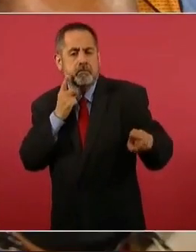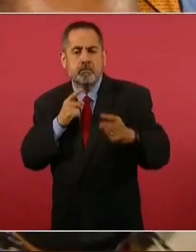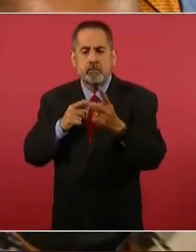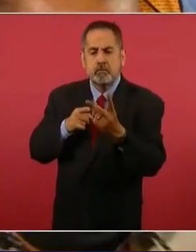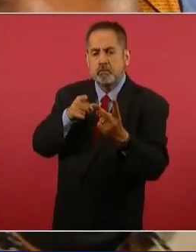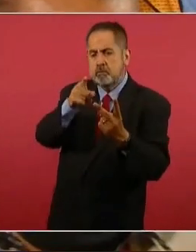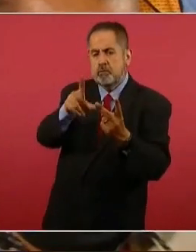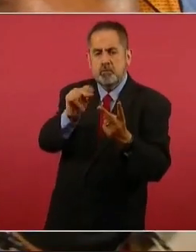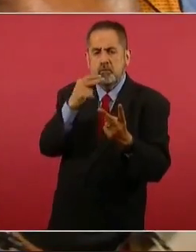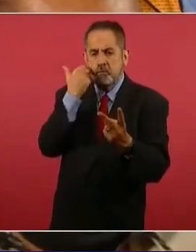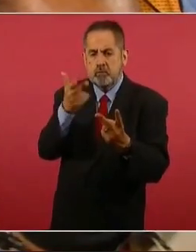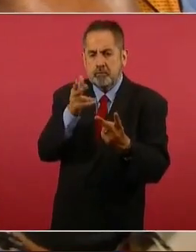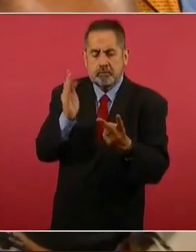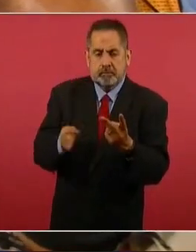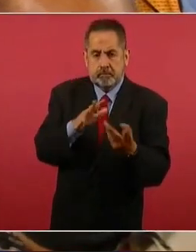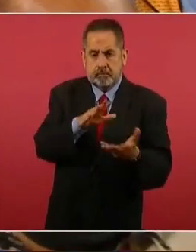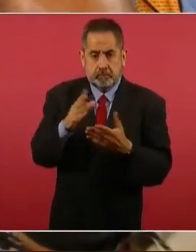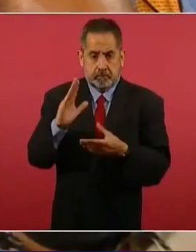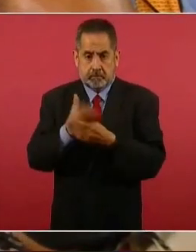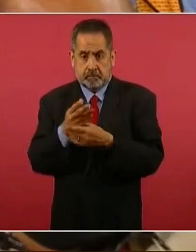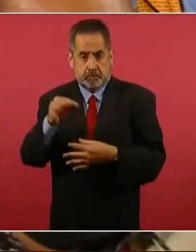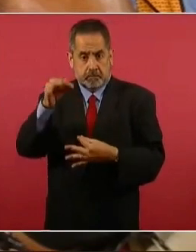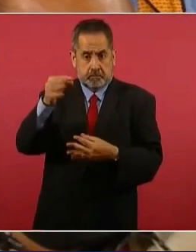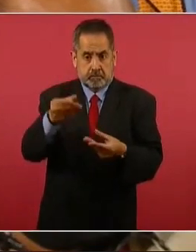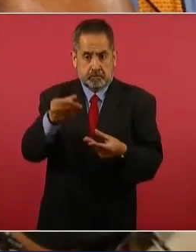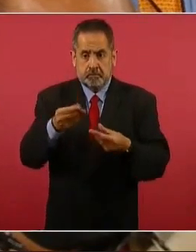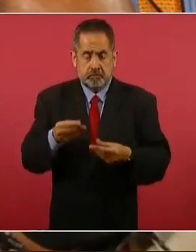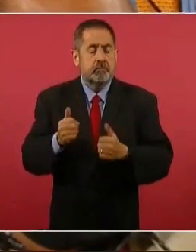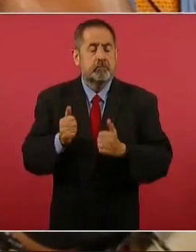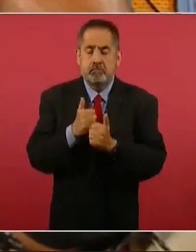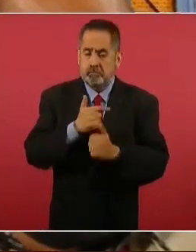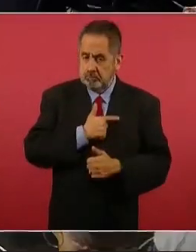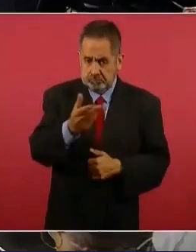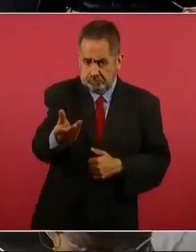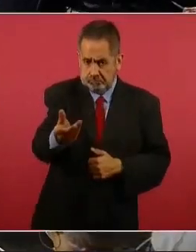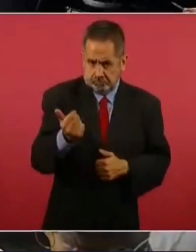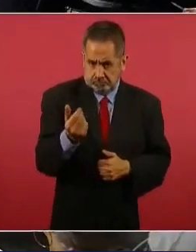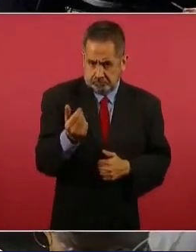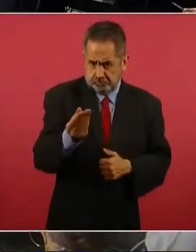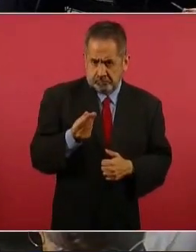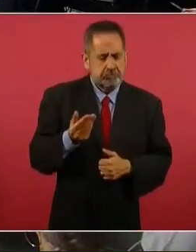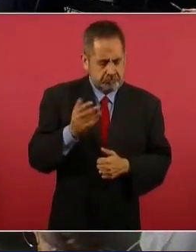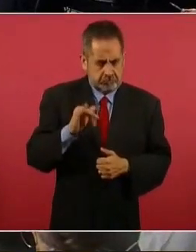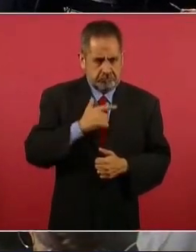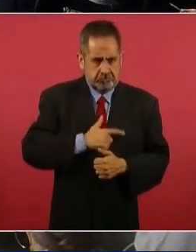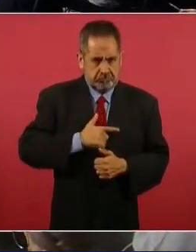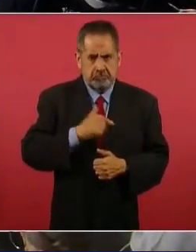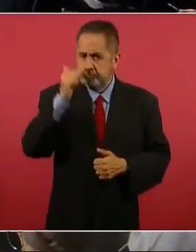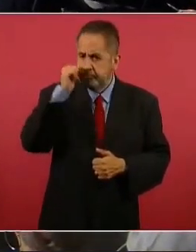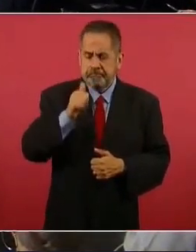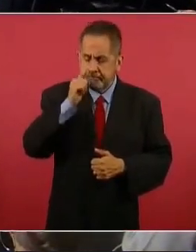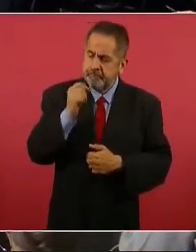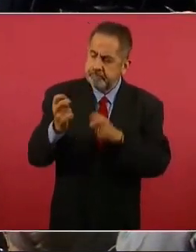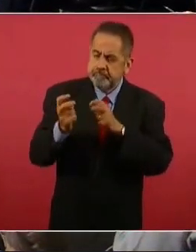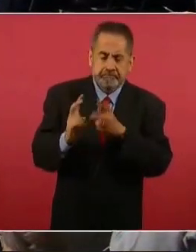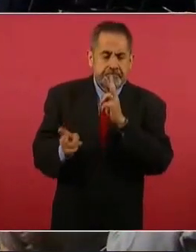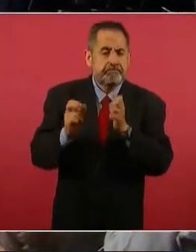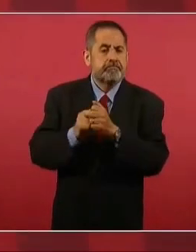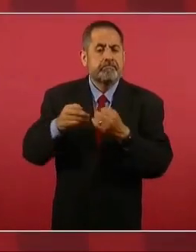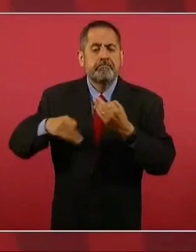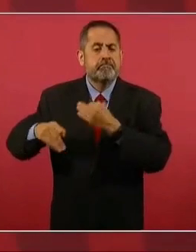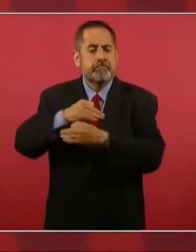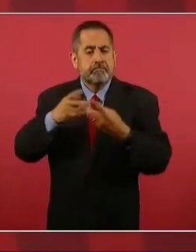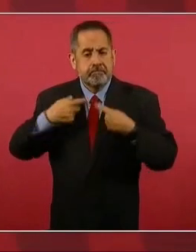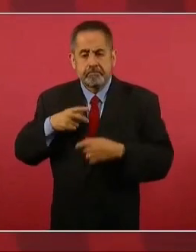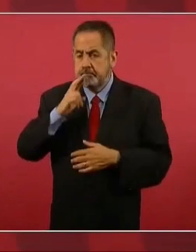usted no los quiere recibir, porque aquí se los voy a dejar. Sí, no, déjenmelos con mucho gusto. Y siempre estamos recibiendo a la población y